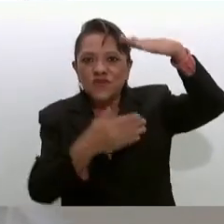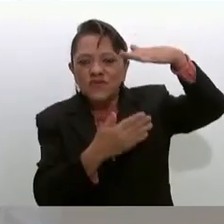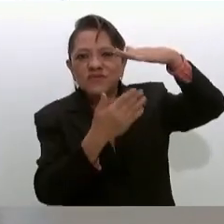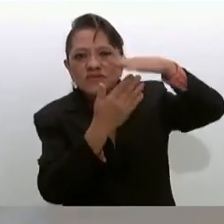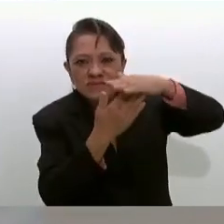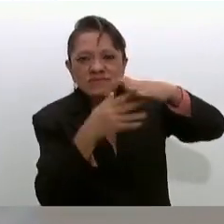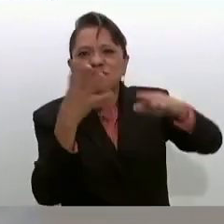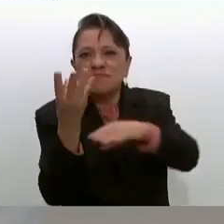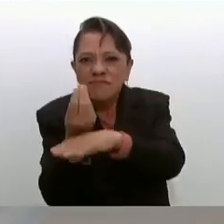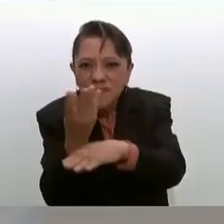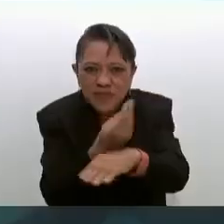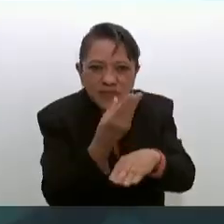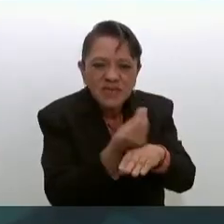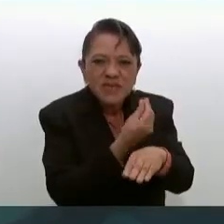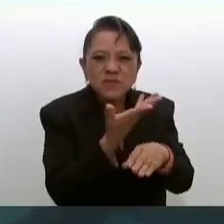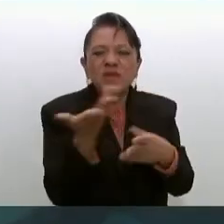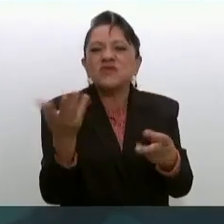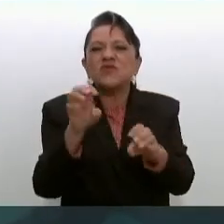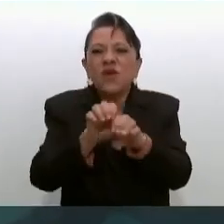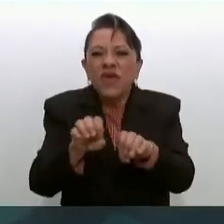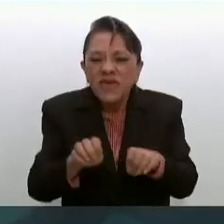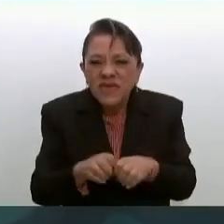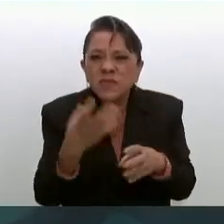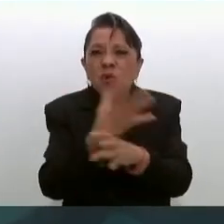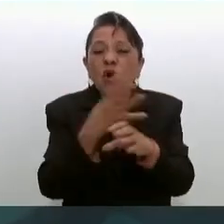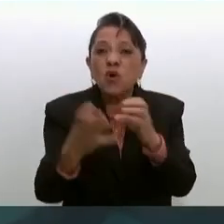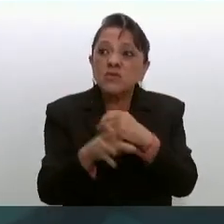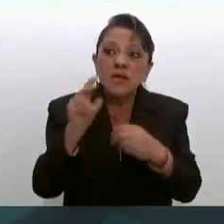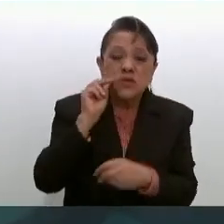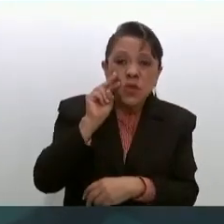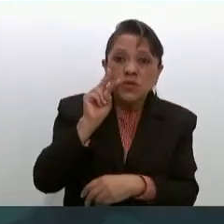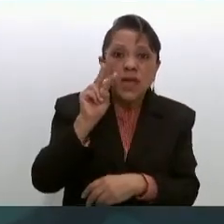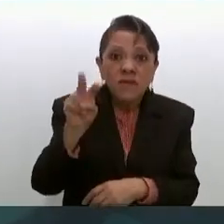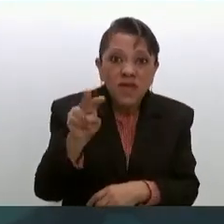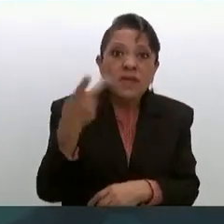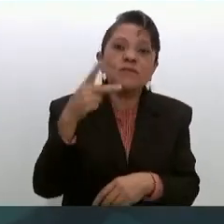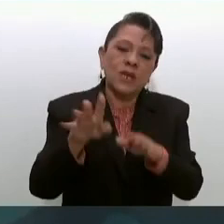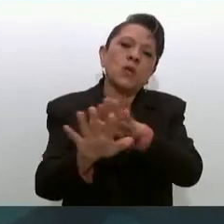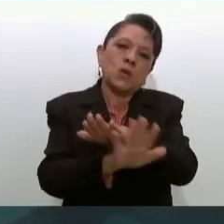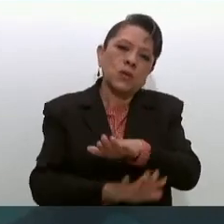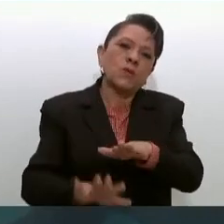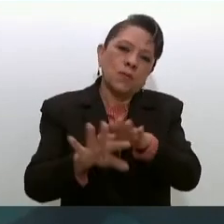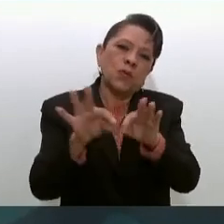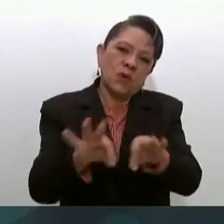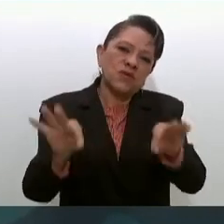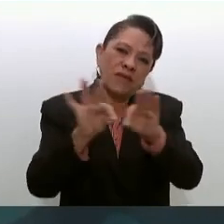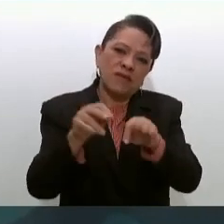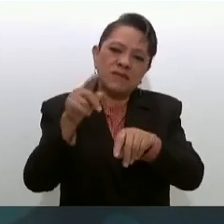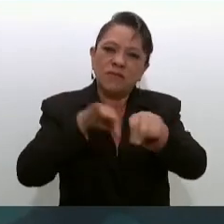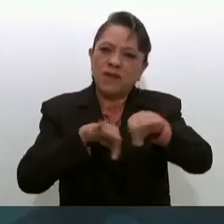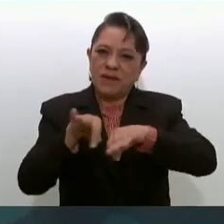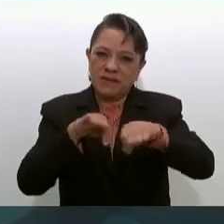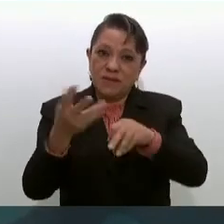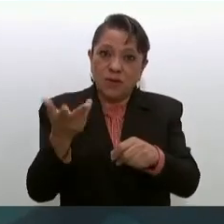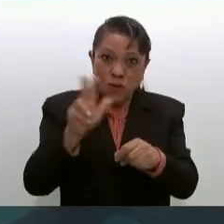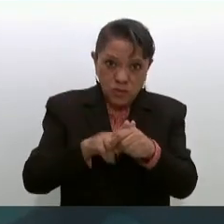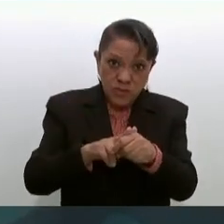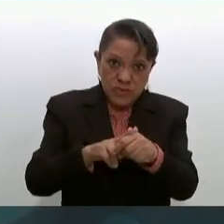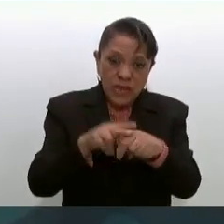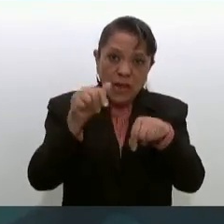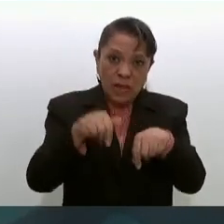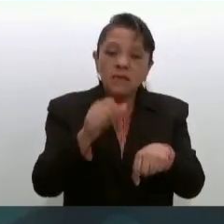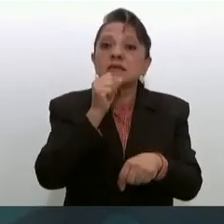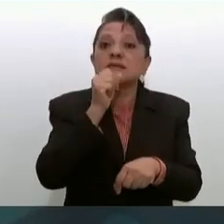equipo electromecánico, sanitario, cosas que a veces no se ven, pero que son fundamentales para la buena operación de un hospital. También en el tema de